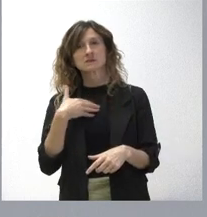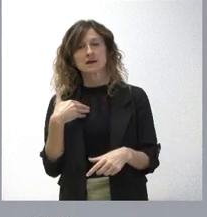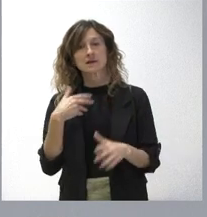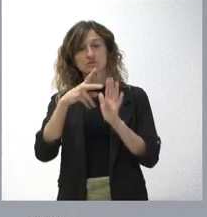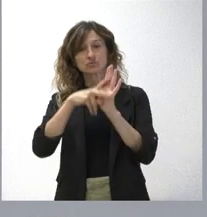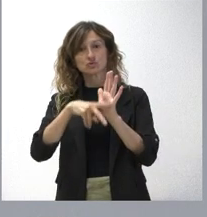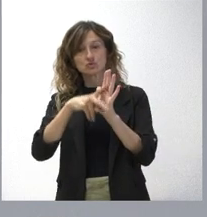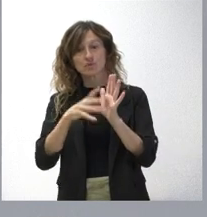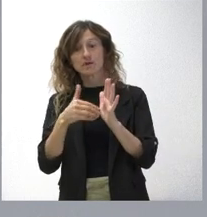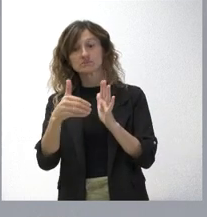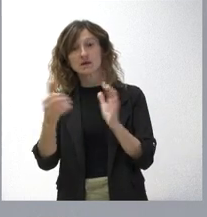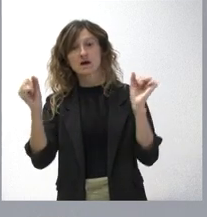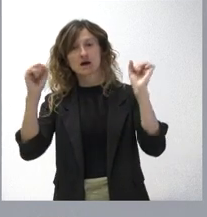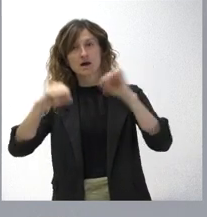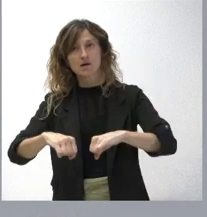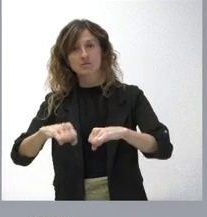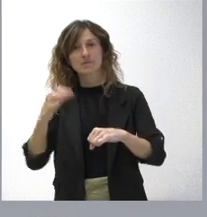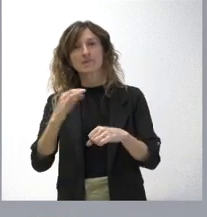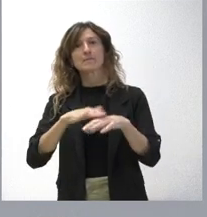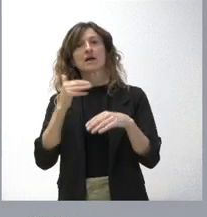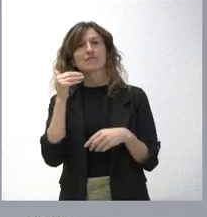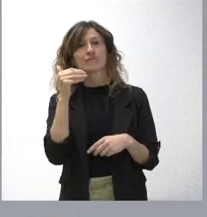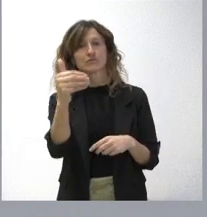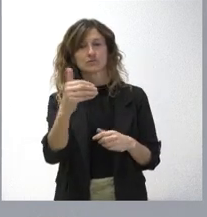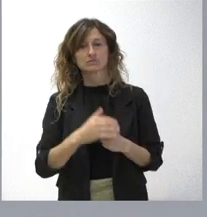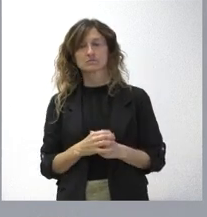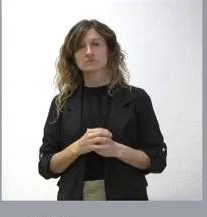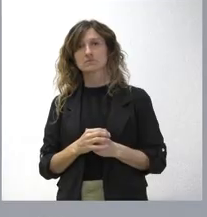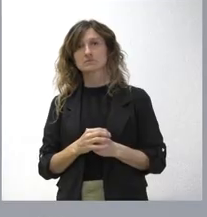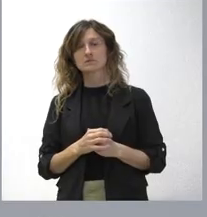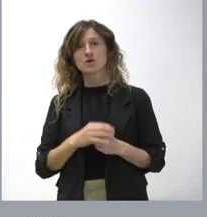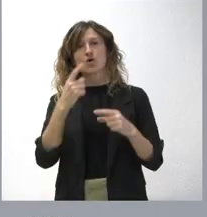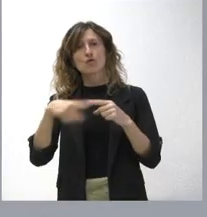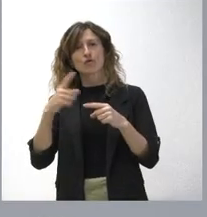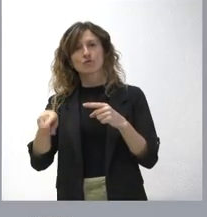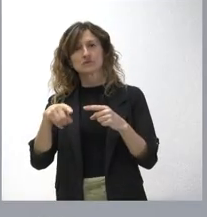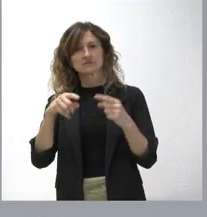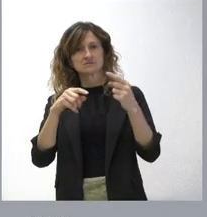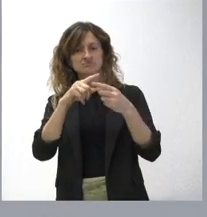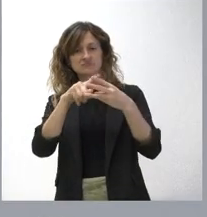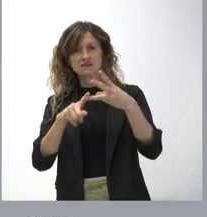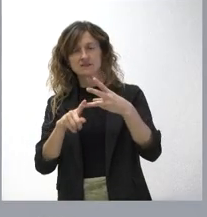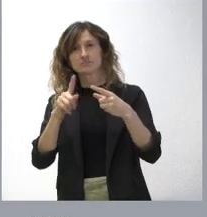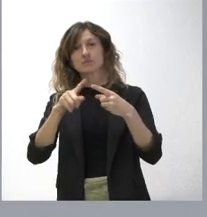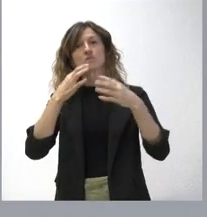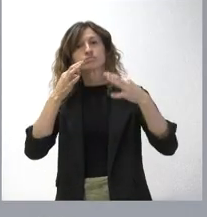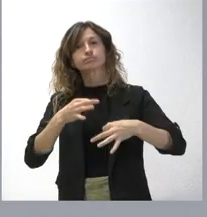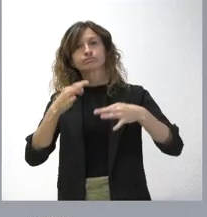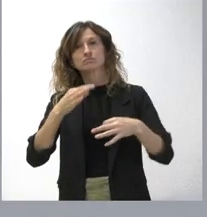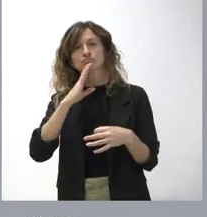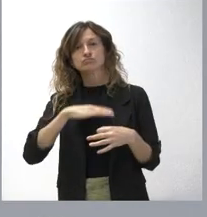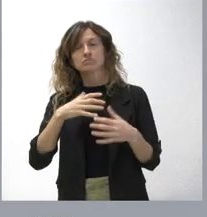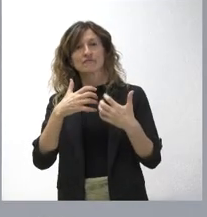norma que se apruebe sea una norma de futuro para tres cosas principales. En primer lugar, para garantizar un adecuado